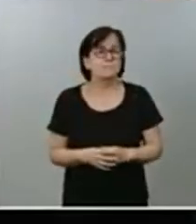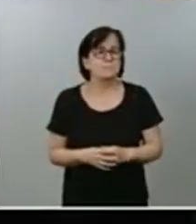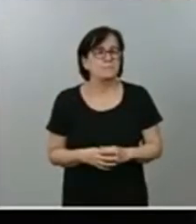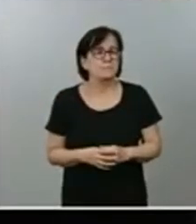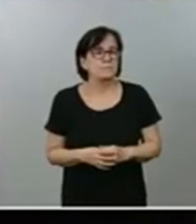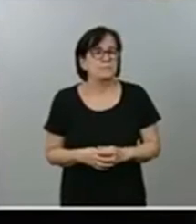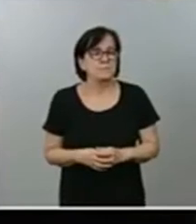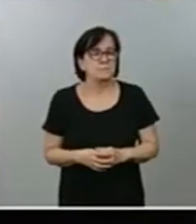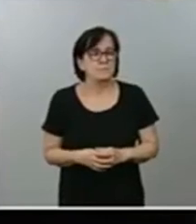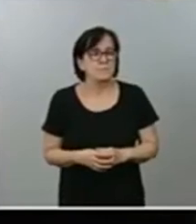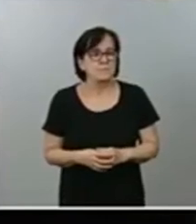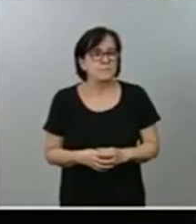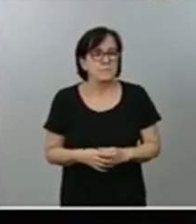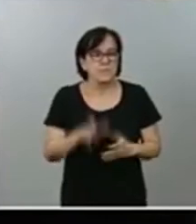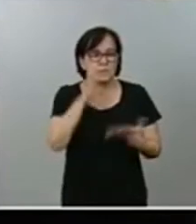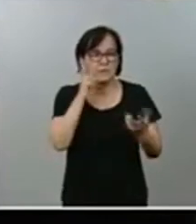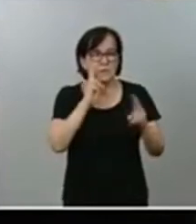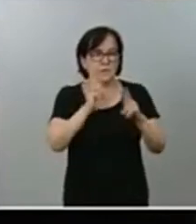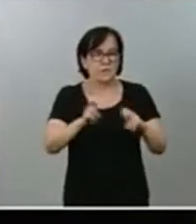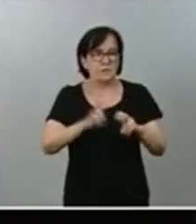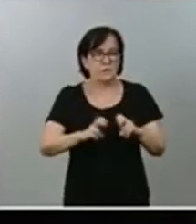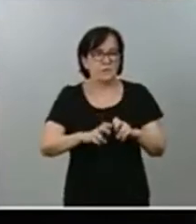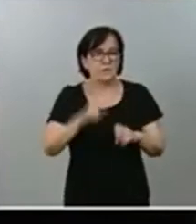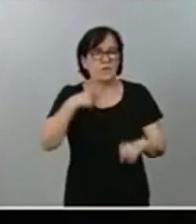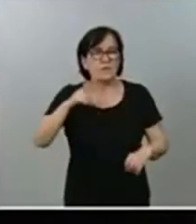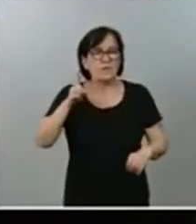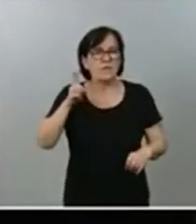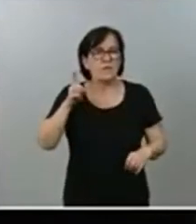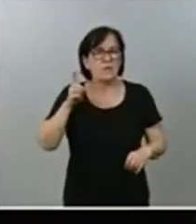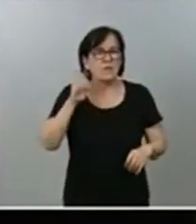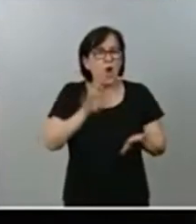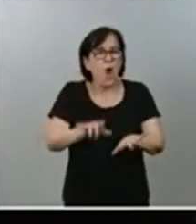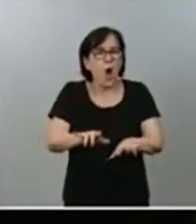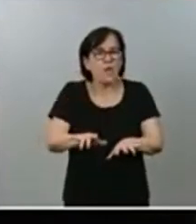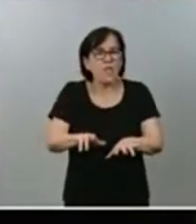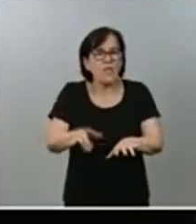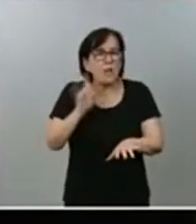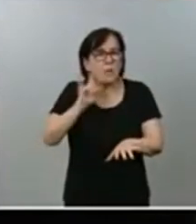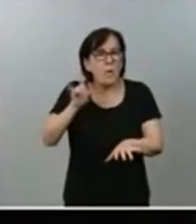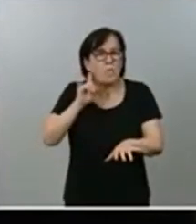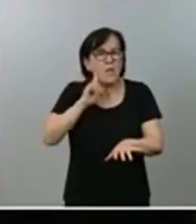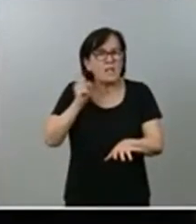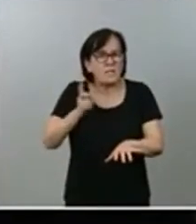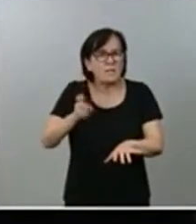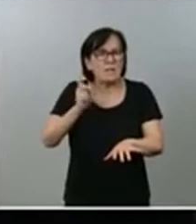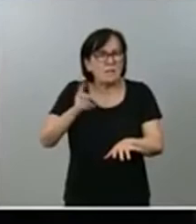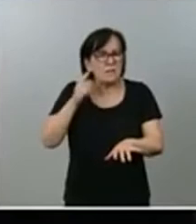Vamos a hacer una labor de investigación. ¿A quién le está sonando el ordenador? Constantemente. Cling, cling, cling.